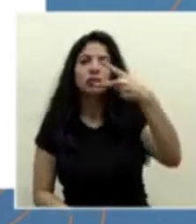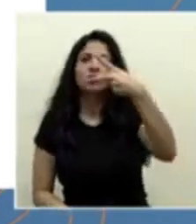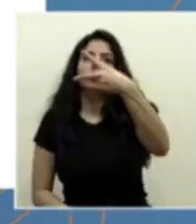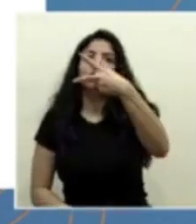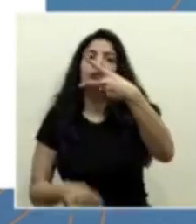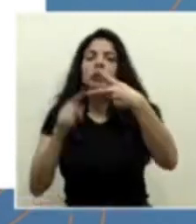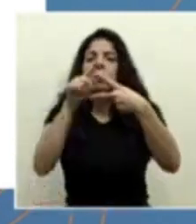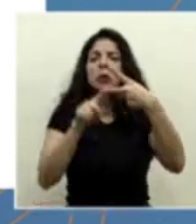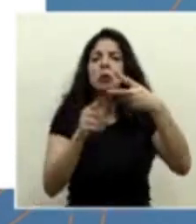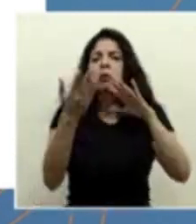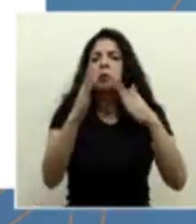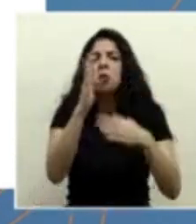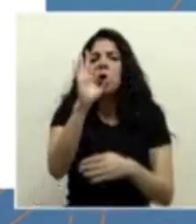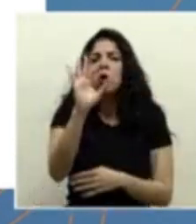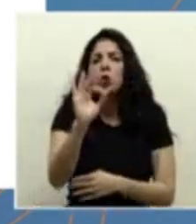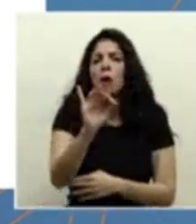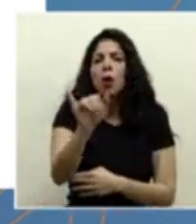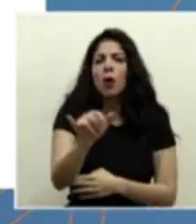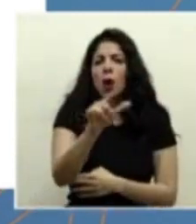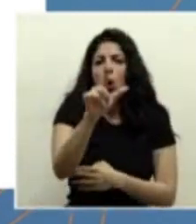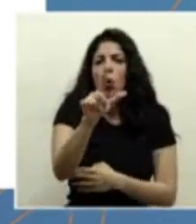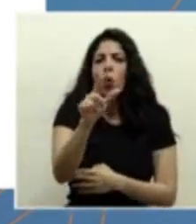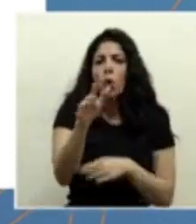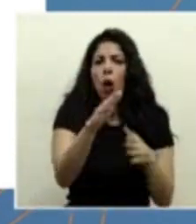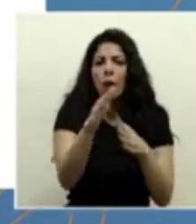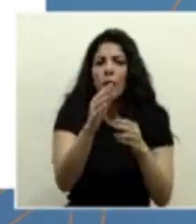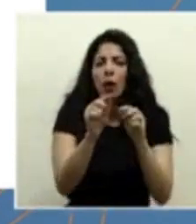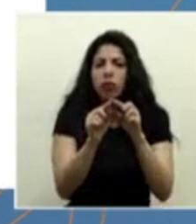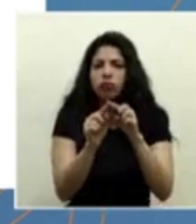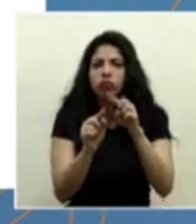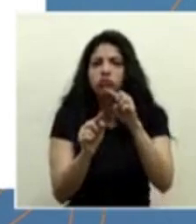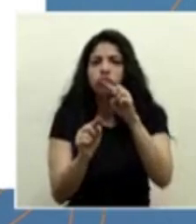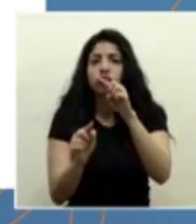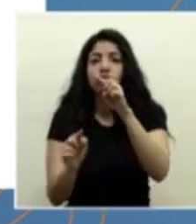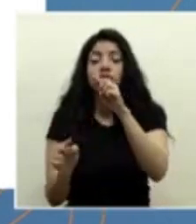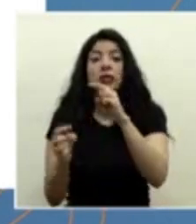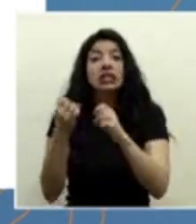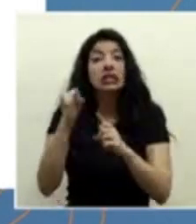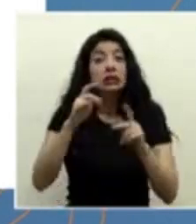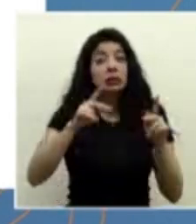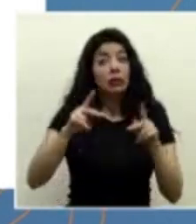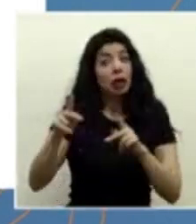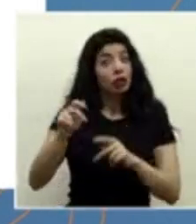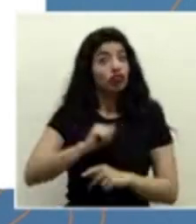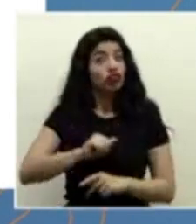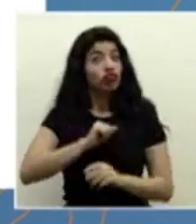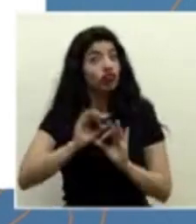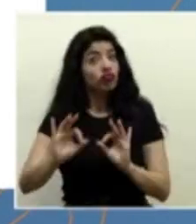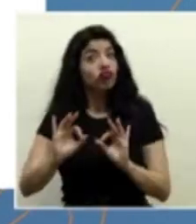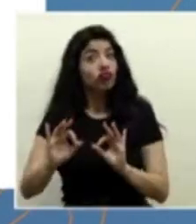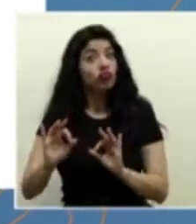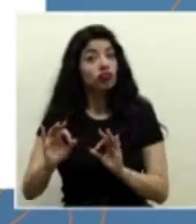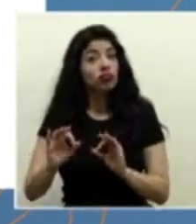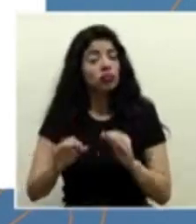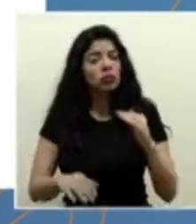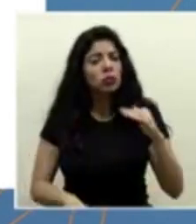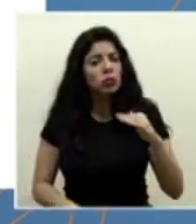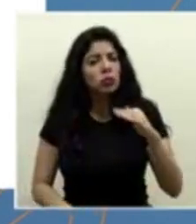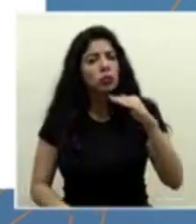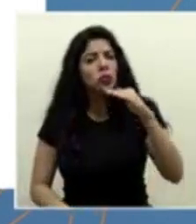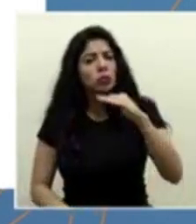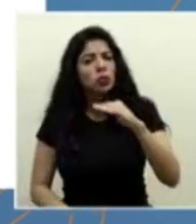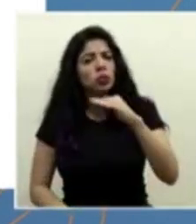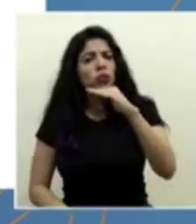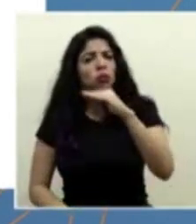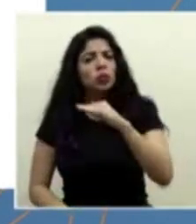a partir por ahí del 9 de julio, y entonces empezamos a tener, si la gente se comporta, una oscilación en donde podríamos